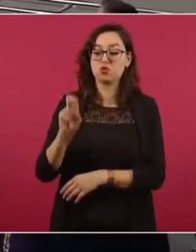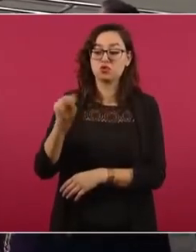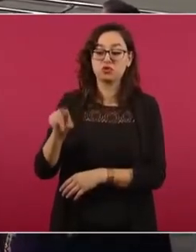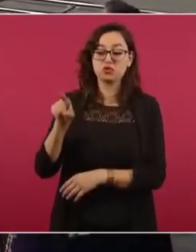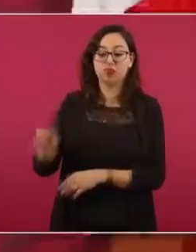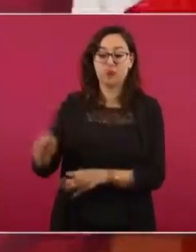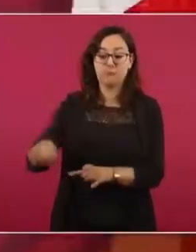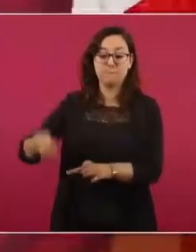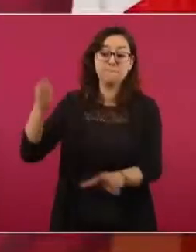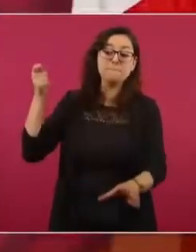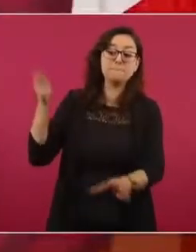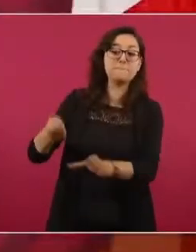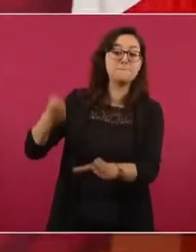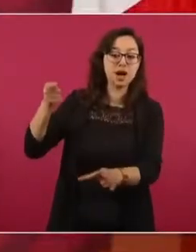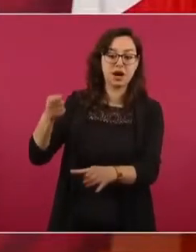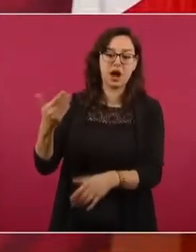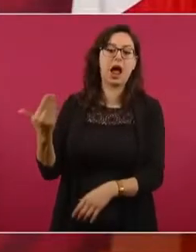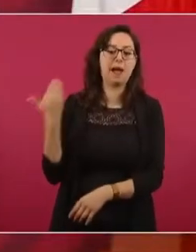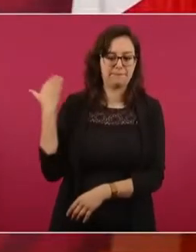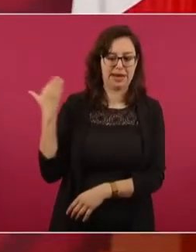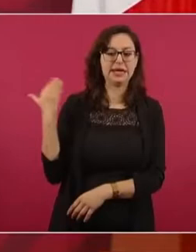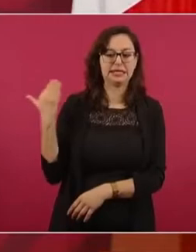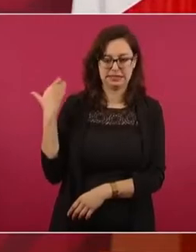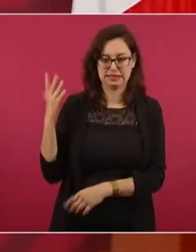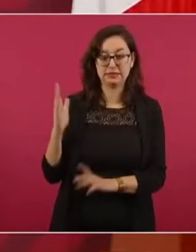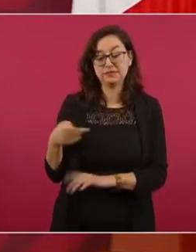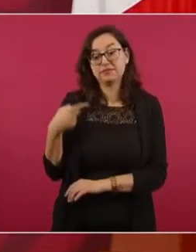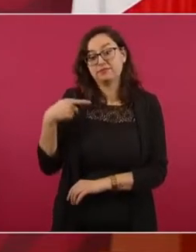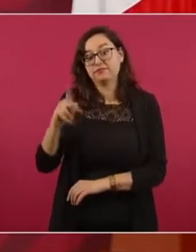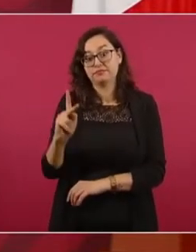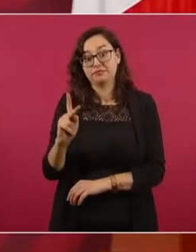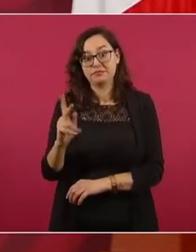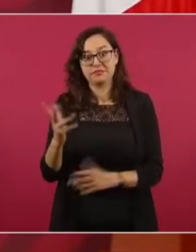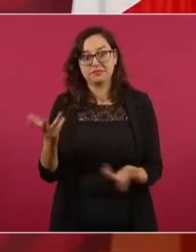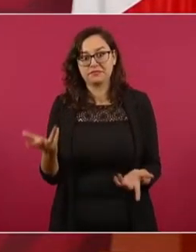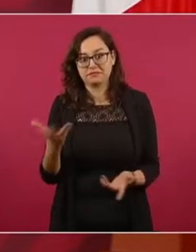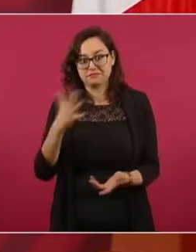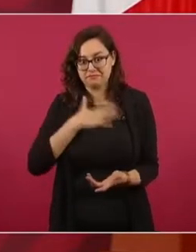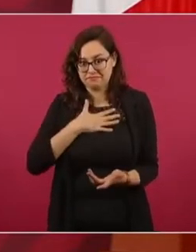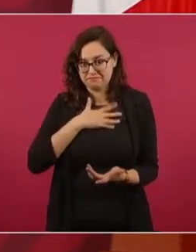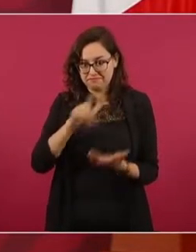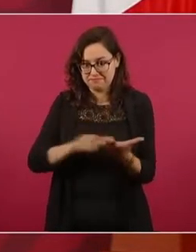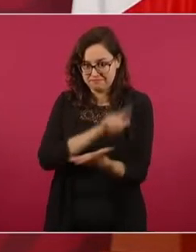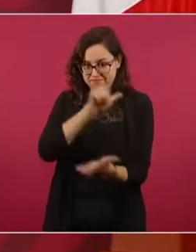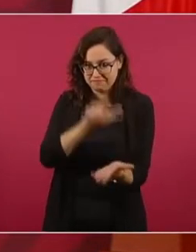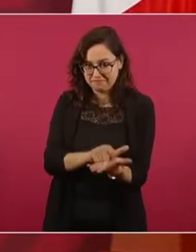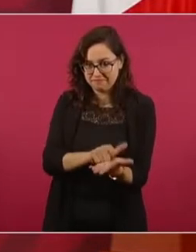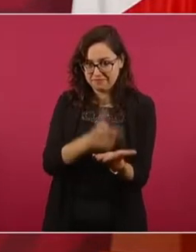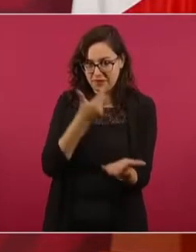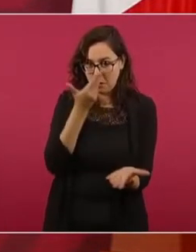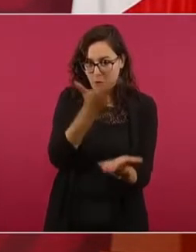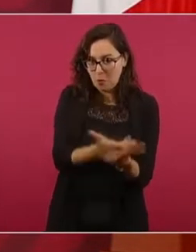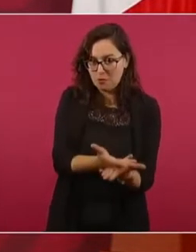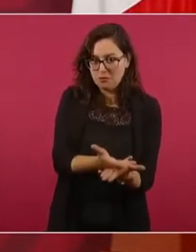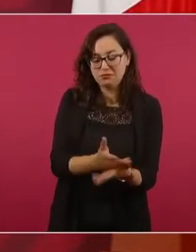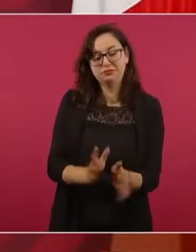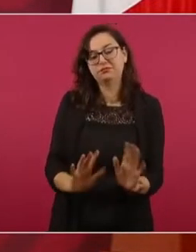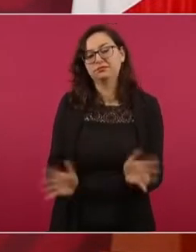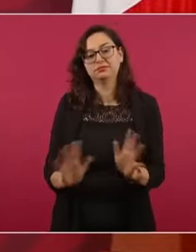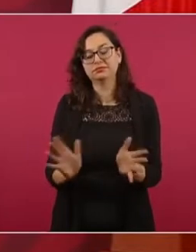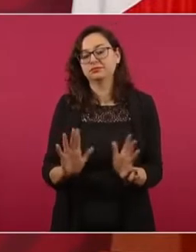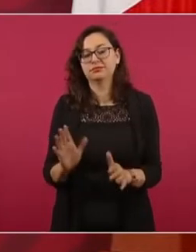como aquí se mencionó, una denuncia nuestra. Viene del